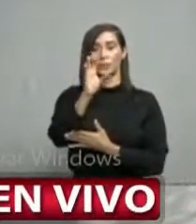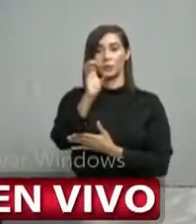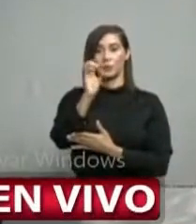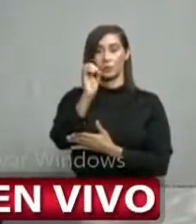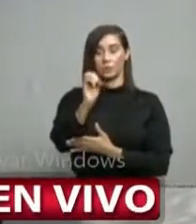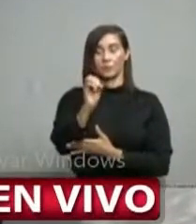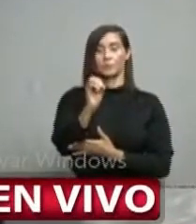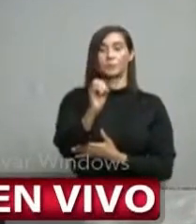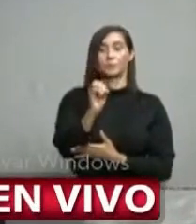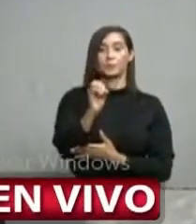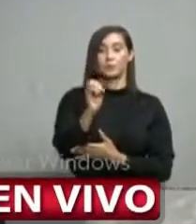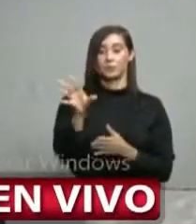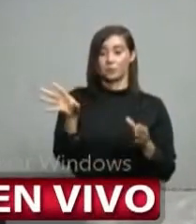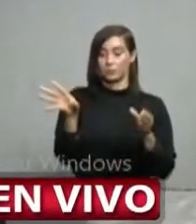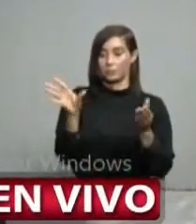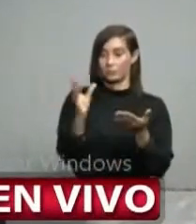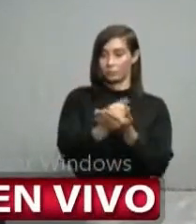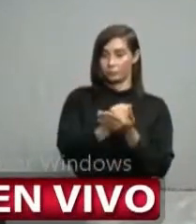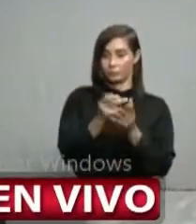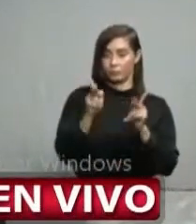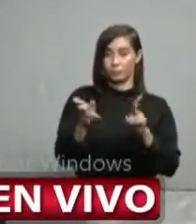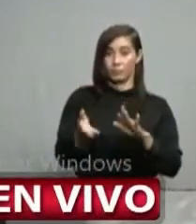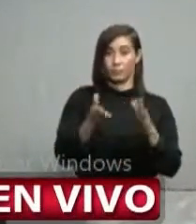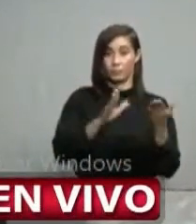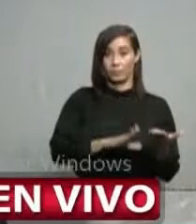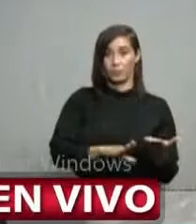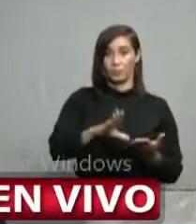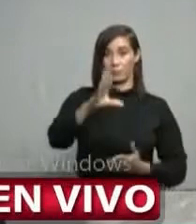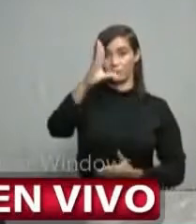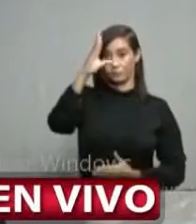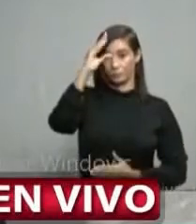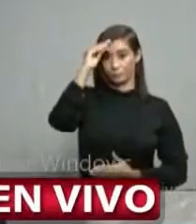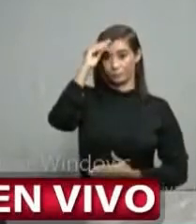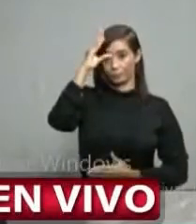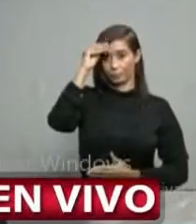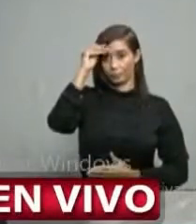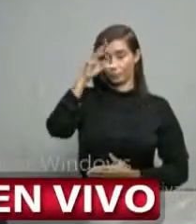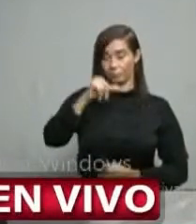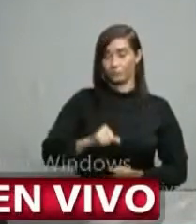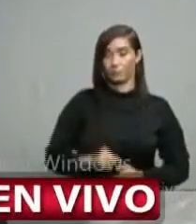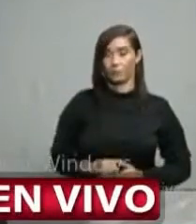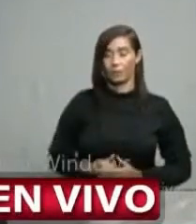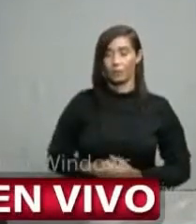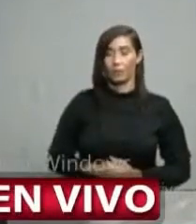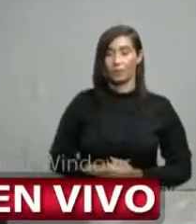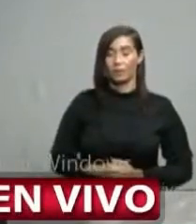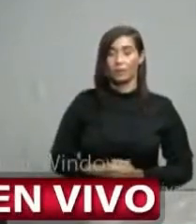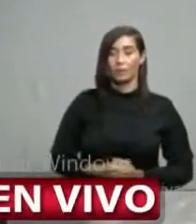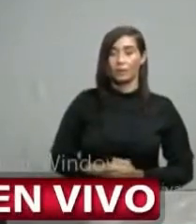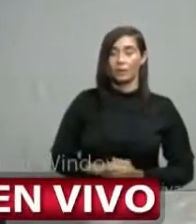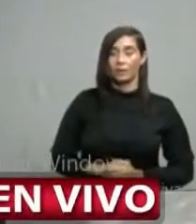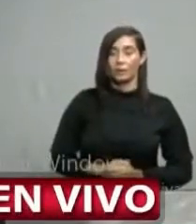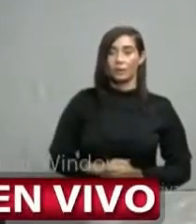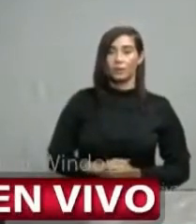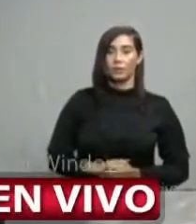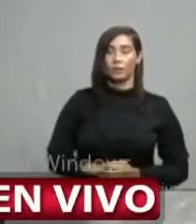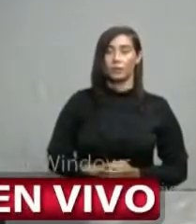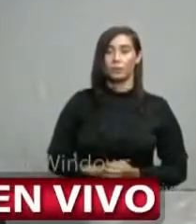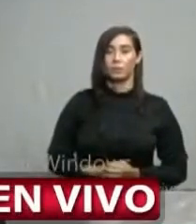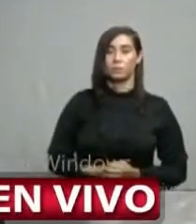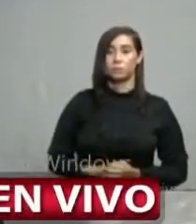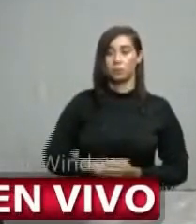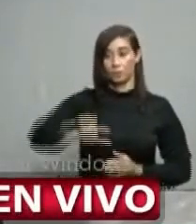total de fallecidos son hombres. Por